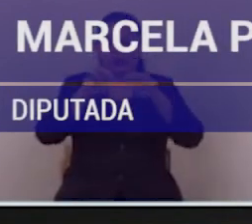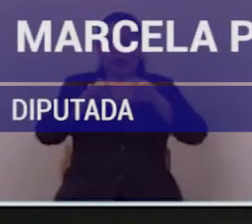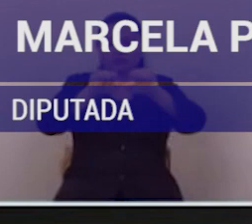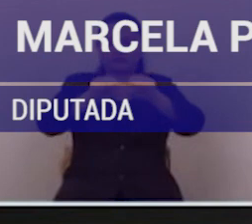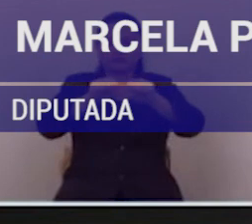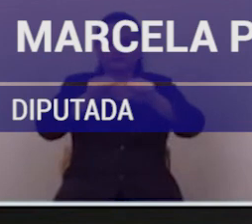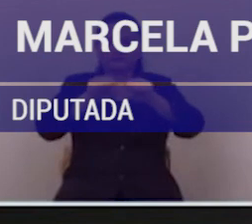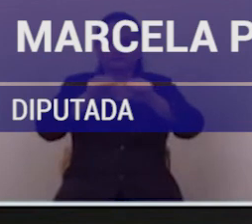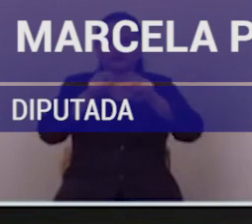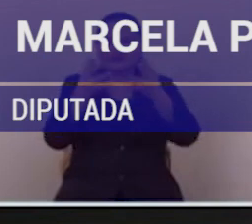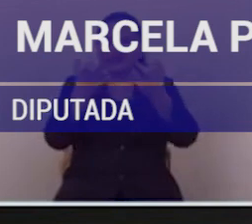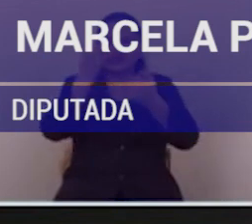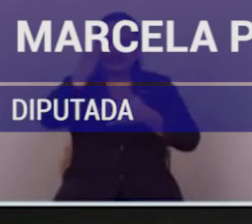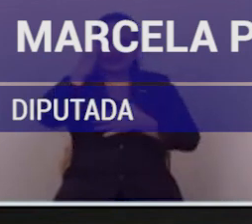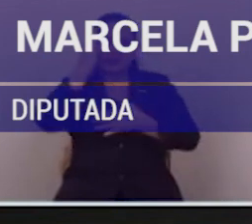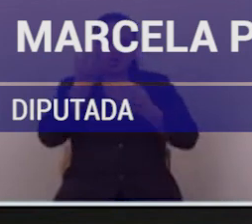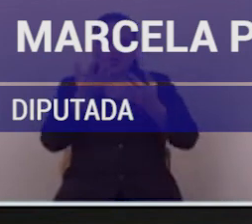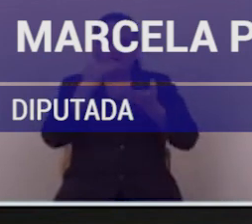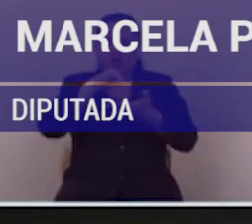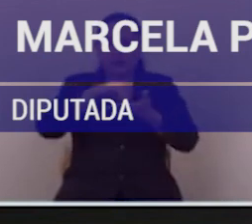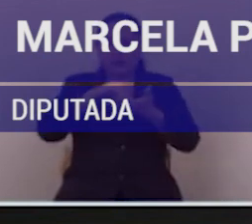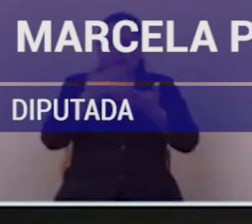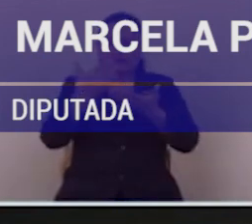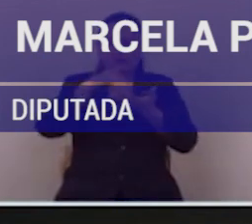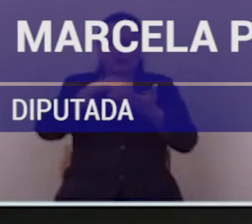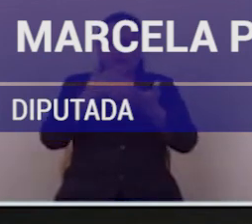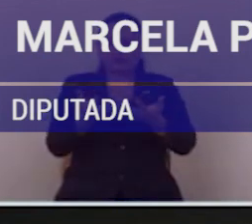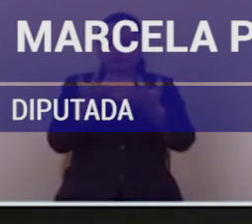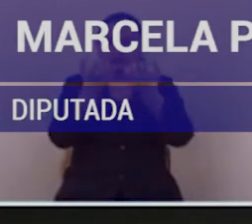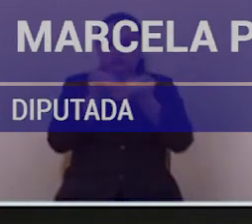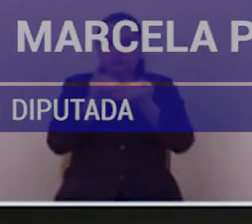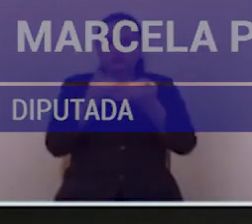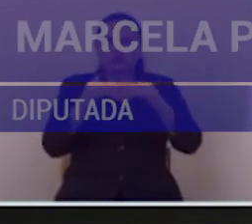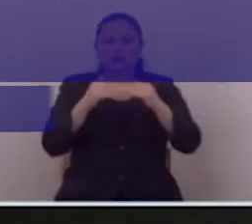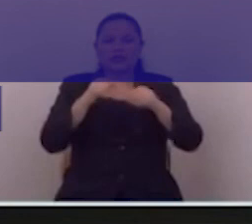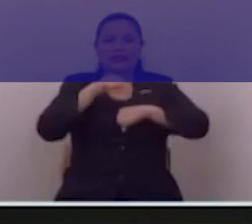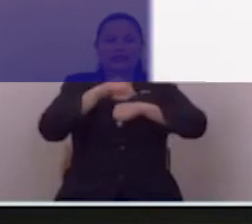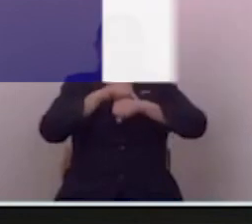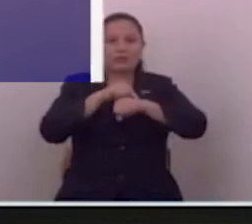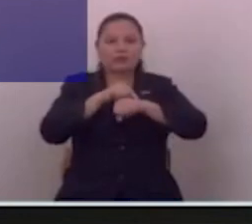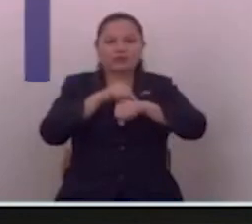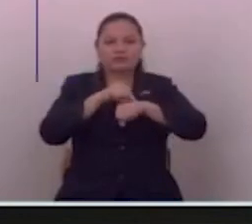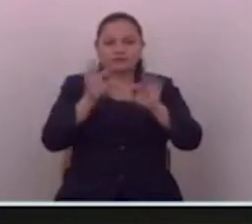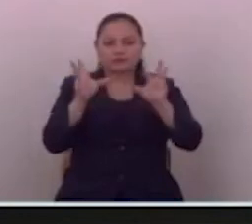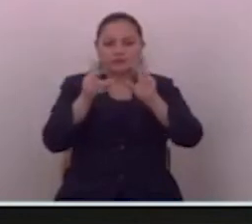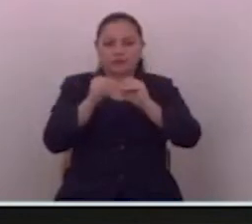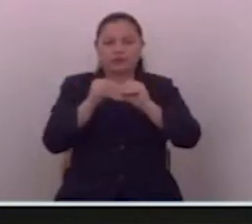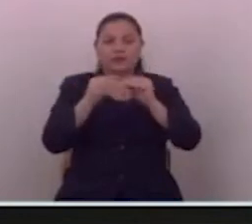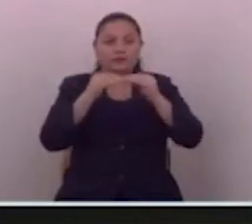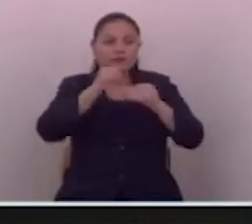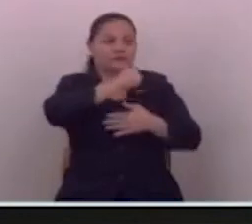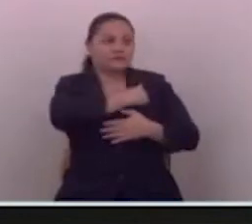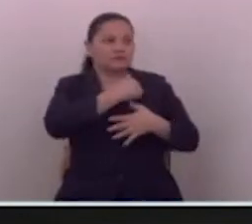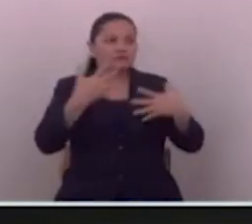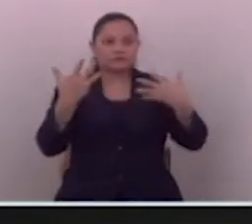vehículo y quieren saber cómo recuperarlo, en qué plazo recuperarlos. Pero también genera una responsabilidad a la